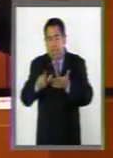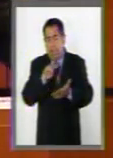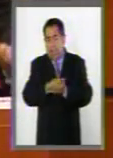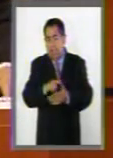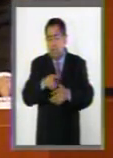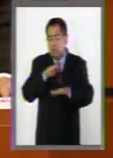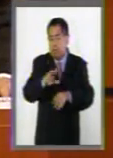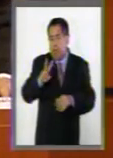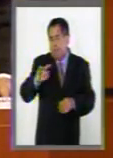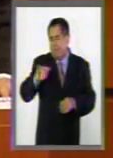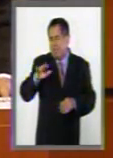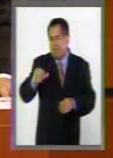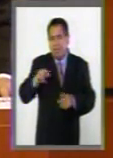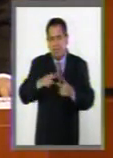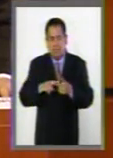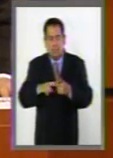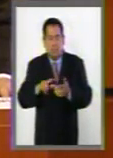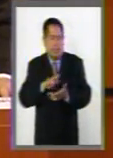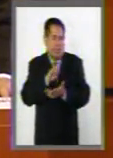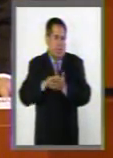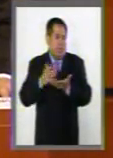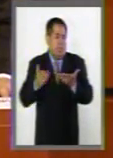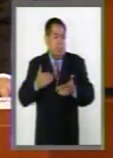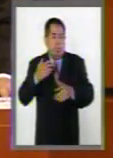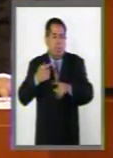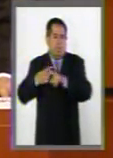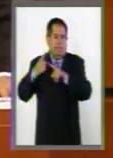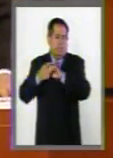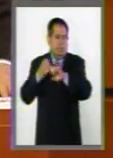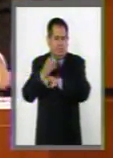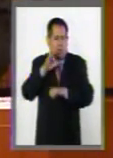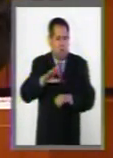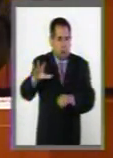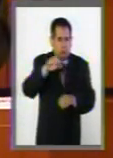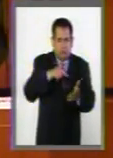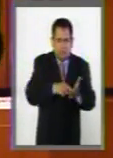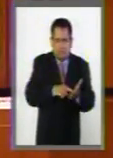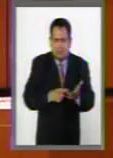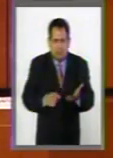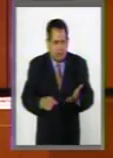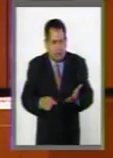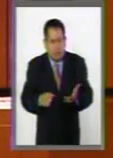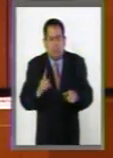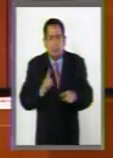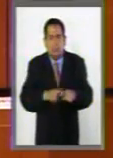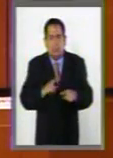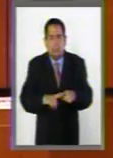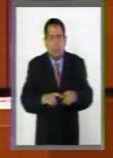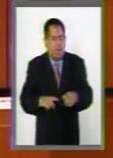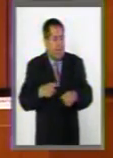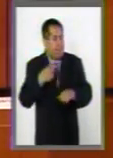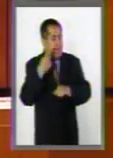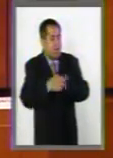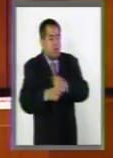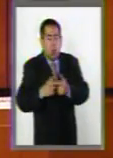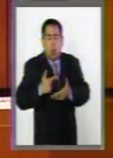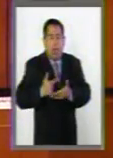General de Víctimas y Leyes correspondientes en las entidades federativas, se refiere a que son delitos graves